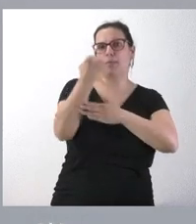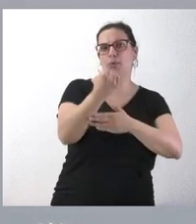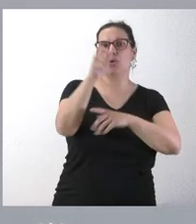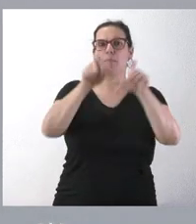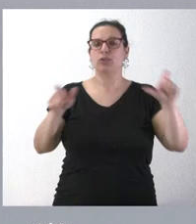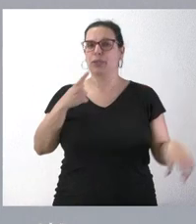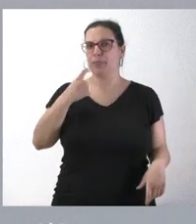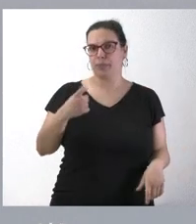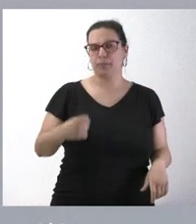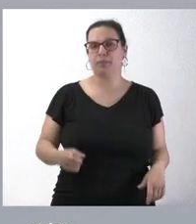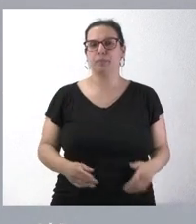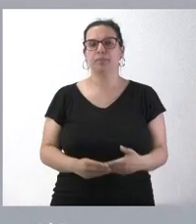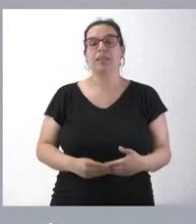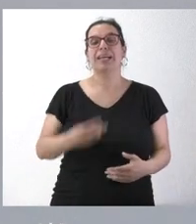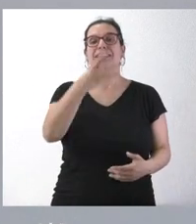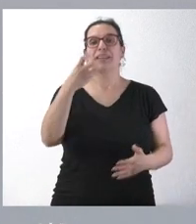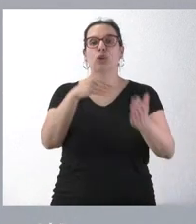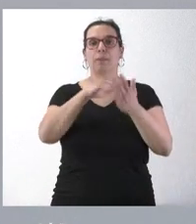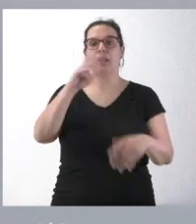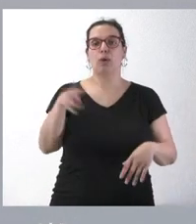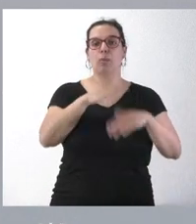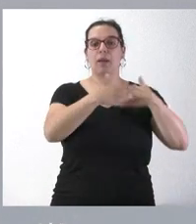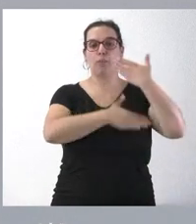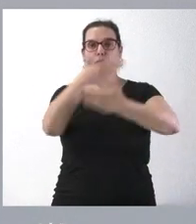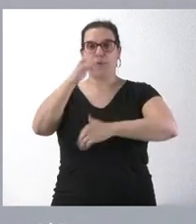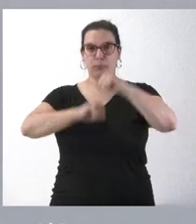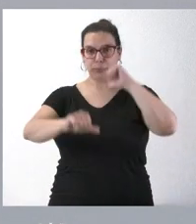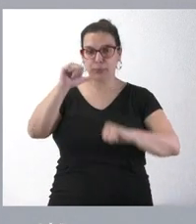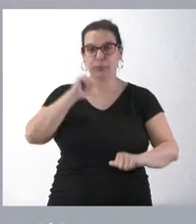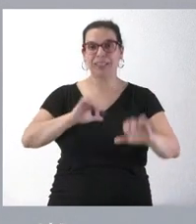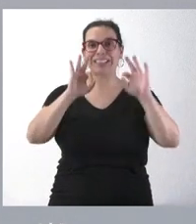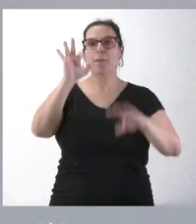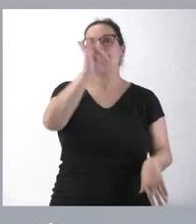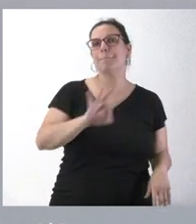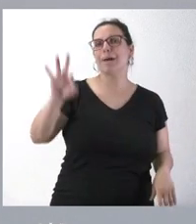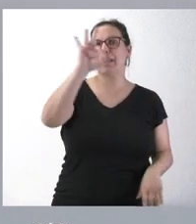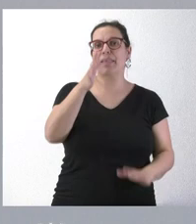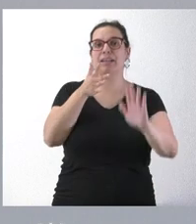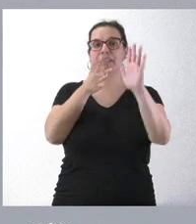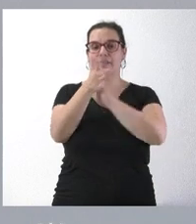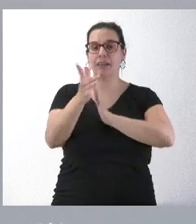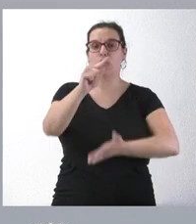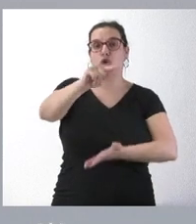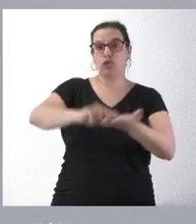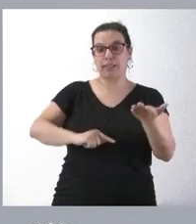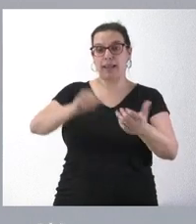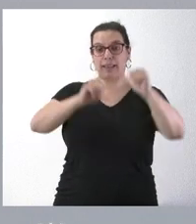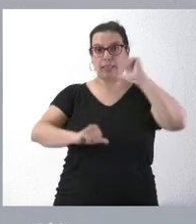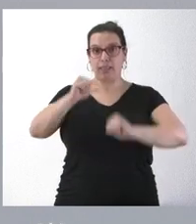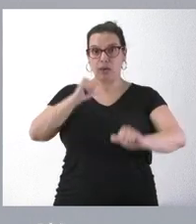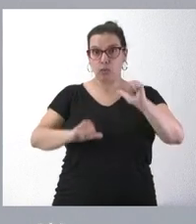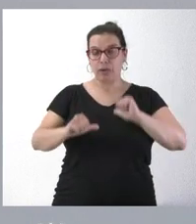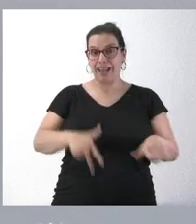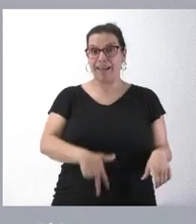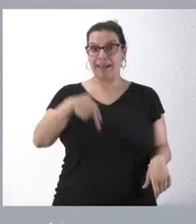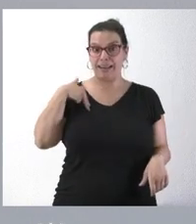con más dificultades. 300.000 euros para procedimientos quirúrgicos en Palencia. Se trata de contratar procedimientos quirúrgicos de cirugía